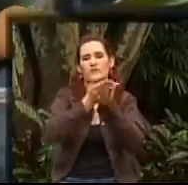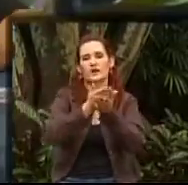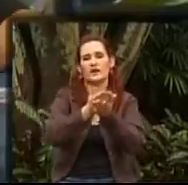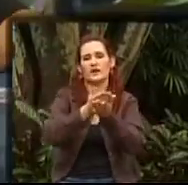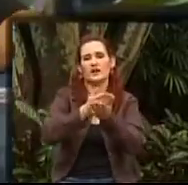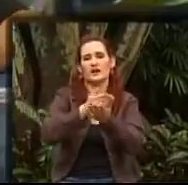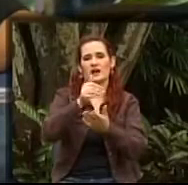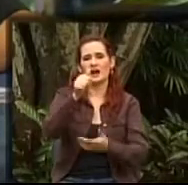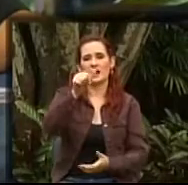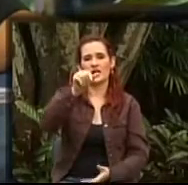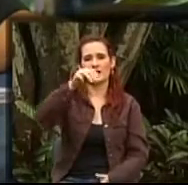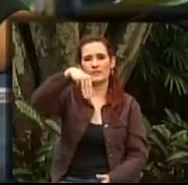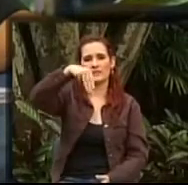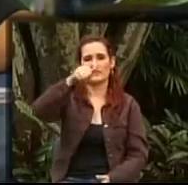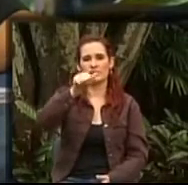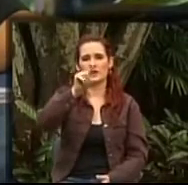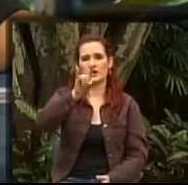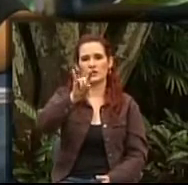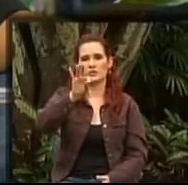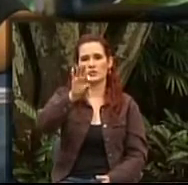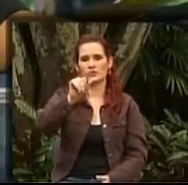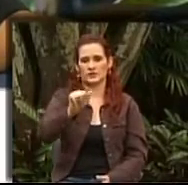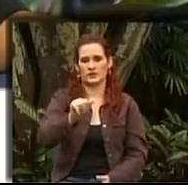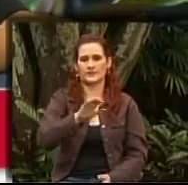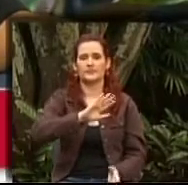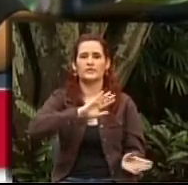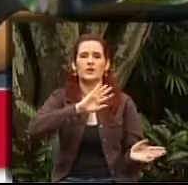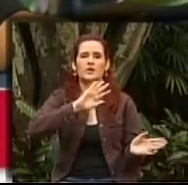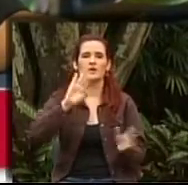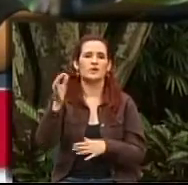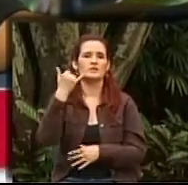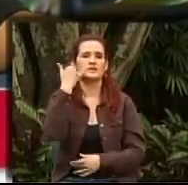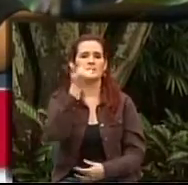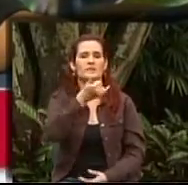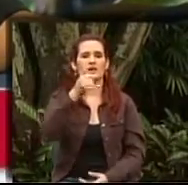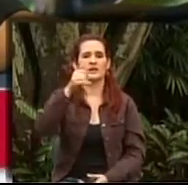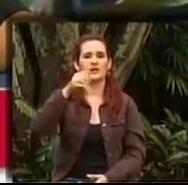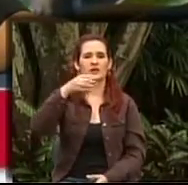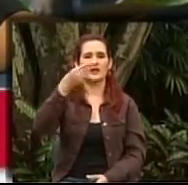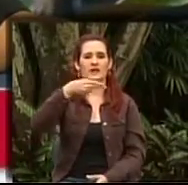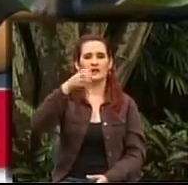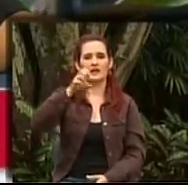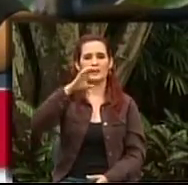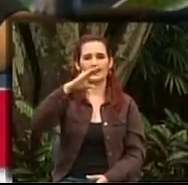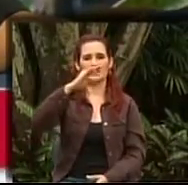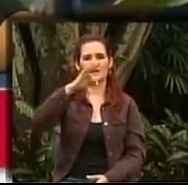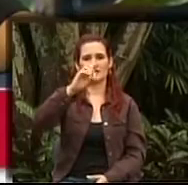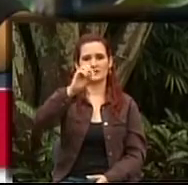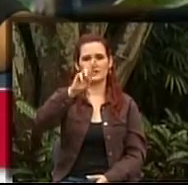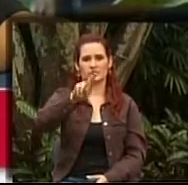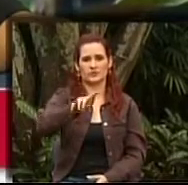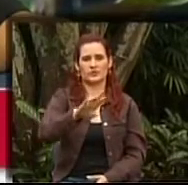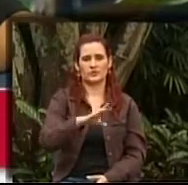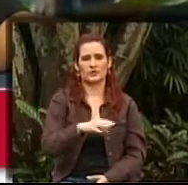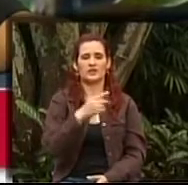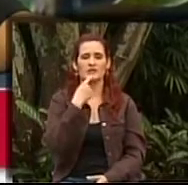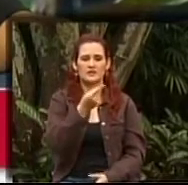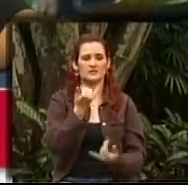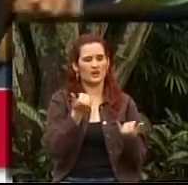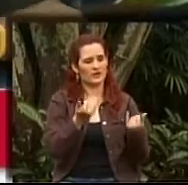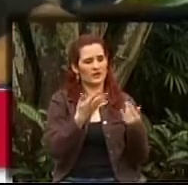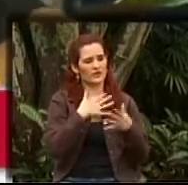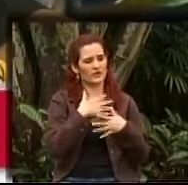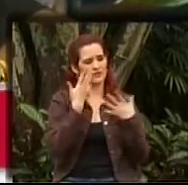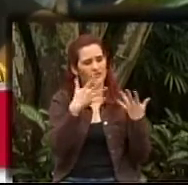Don Héctor, bienvenido. Ah, muchas gracias. Te escuchamos. En este momento estoy viendo el programa y los felicito